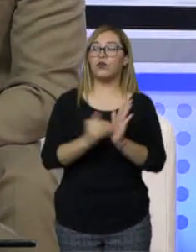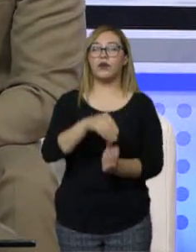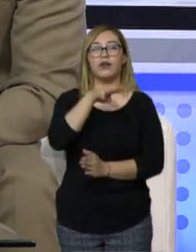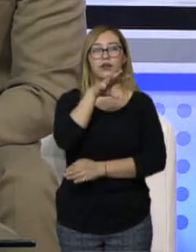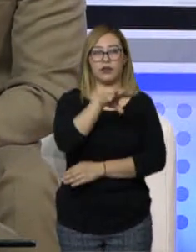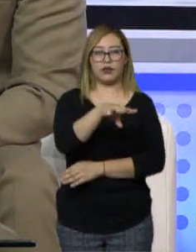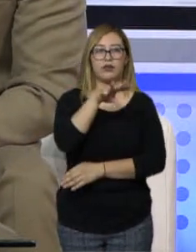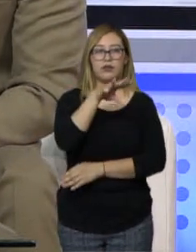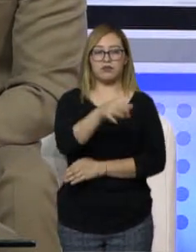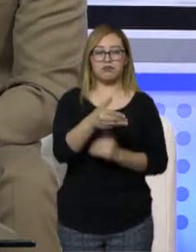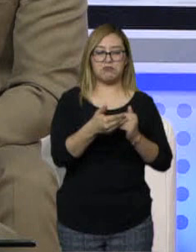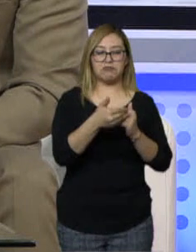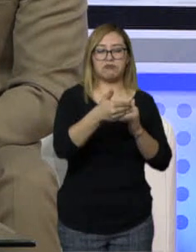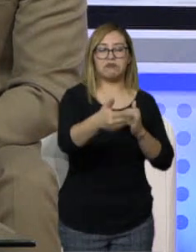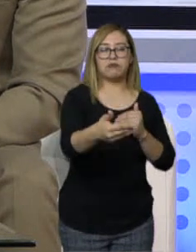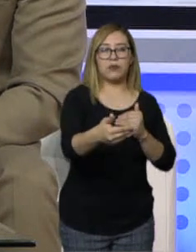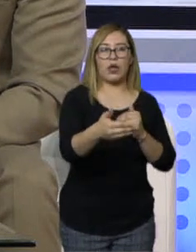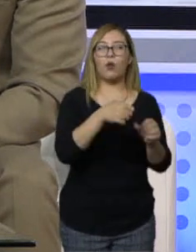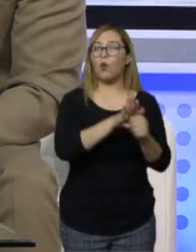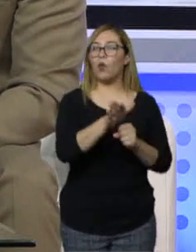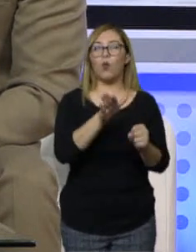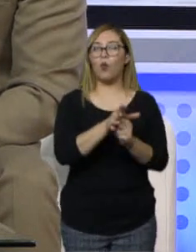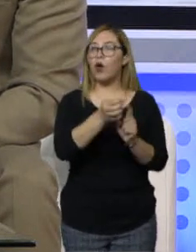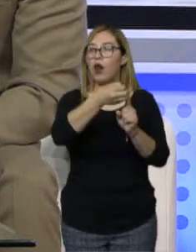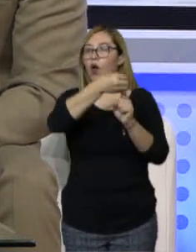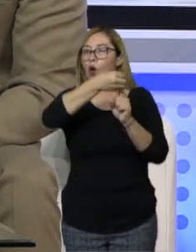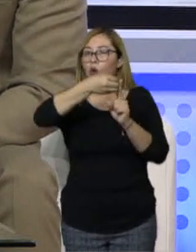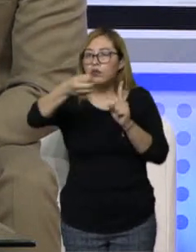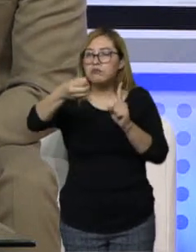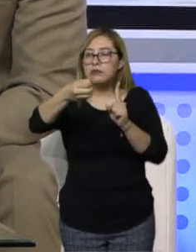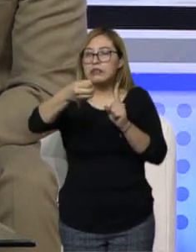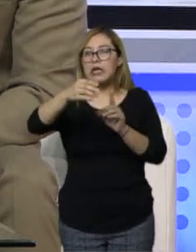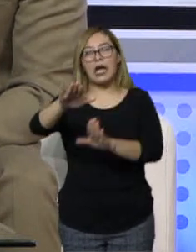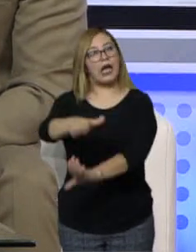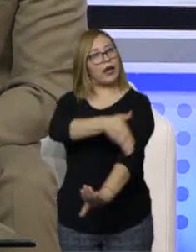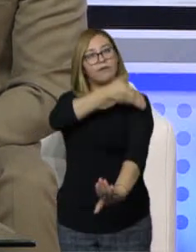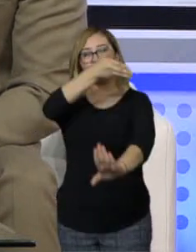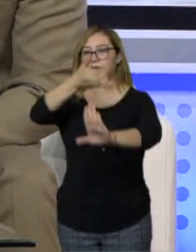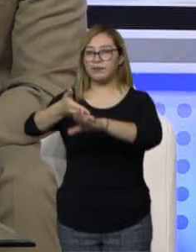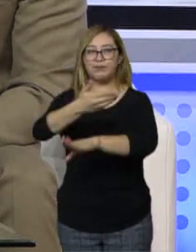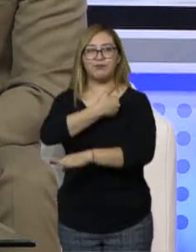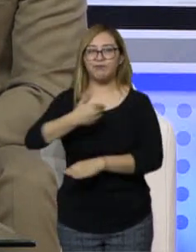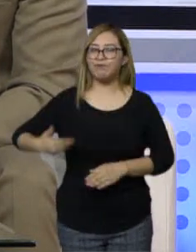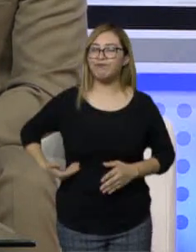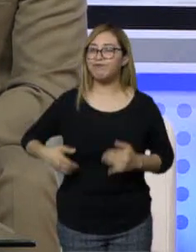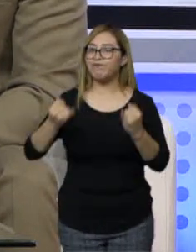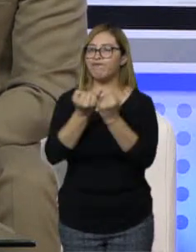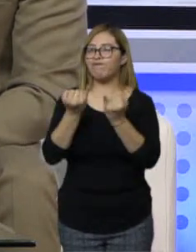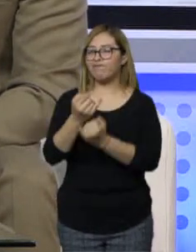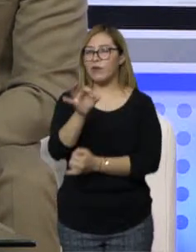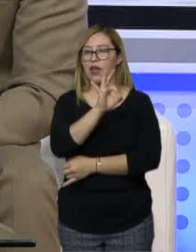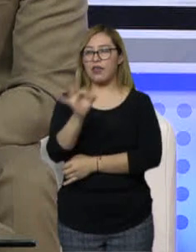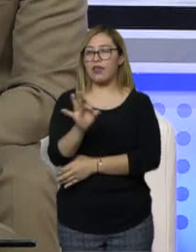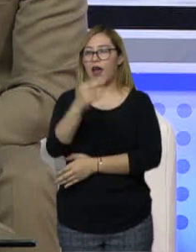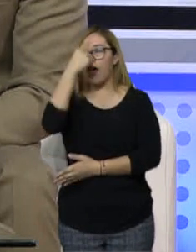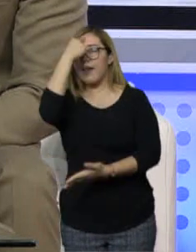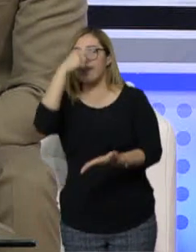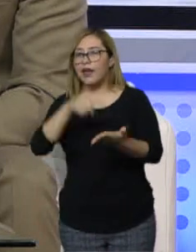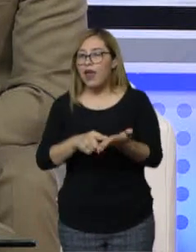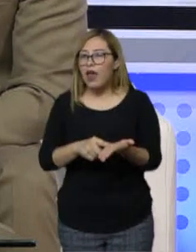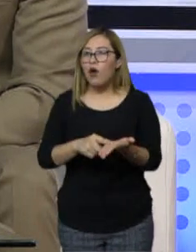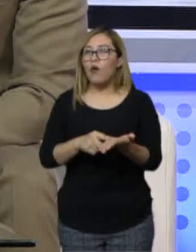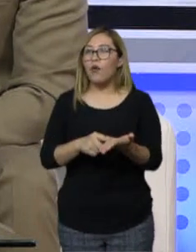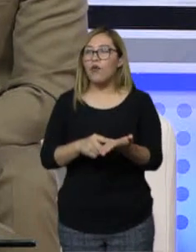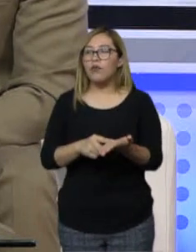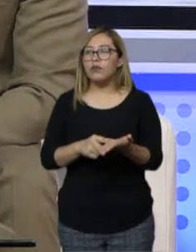estaban organizándose para irse contra él. Y no por creer en su bloque